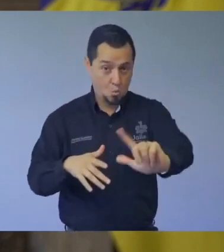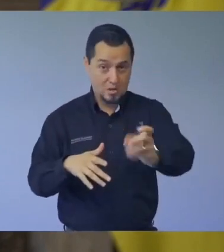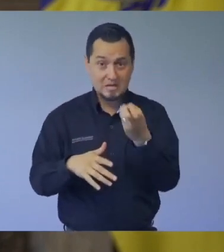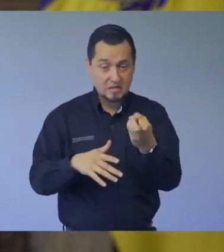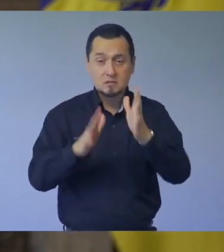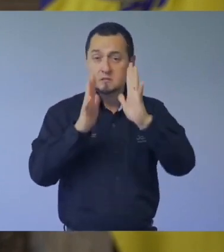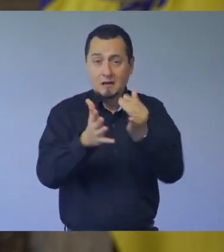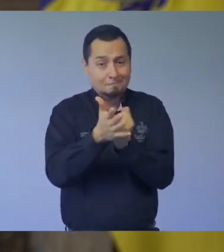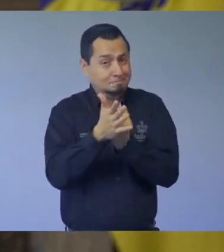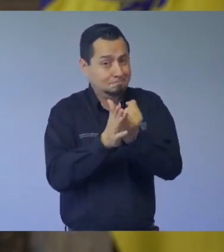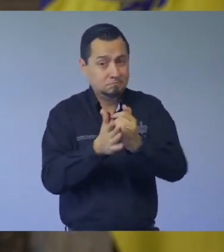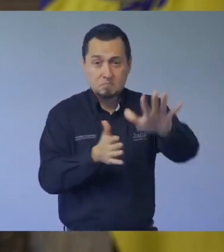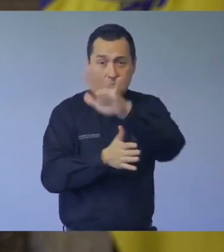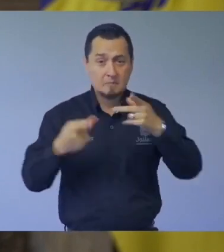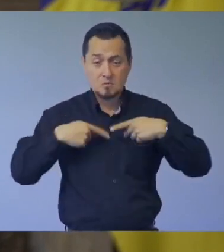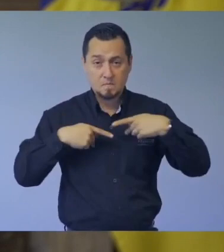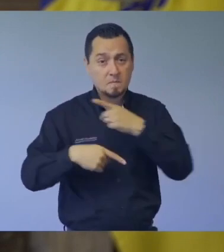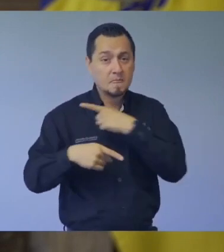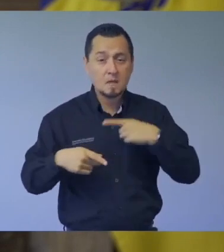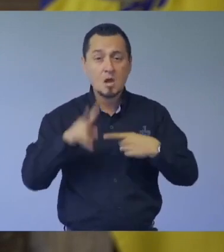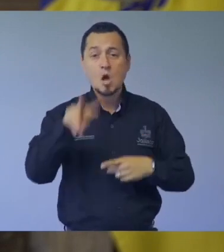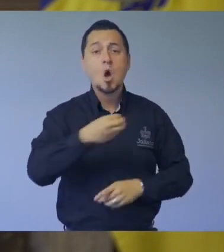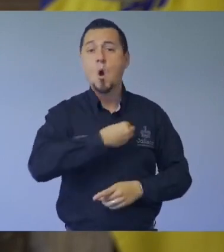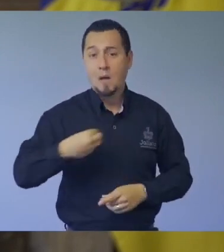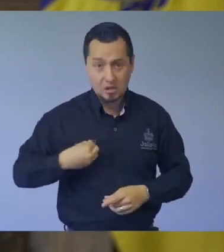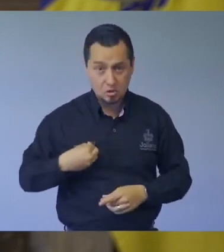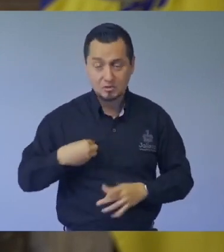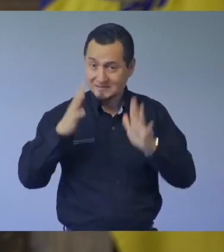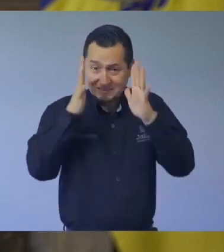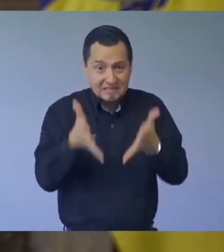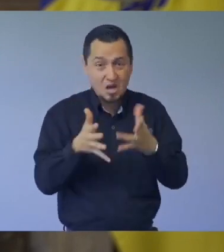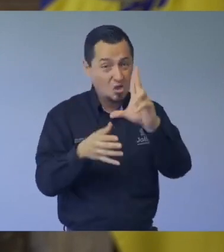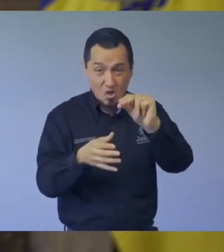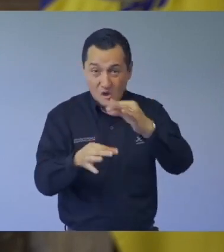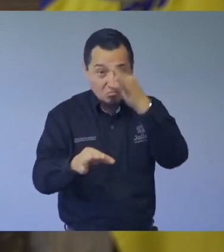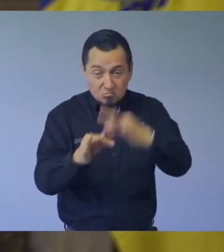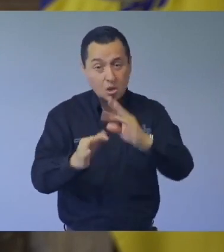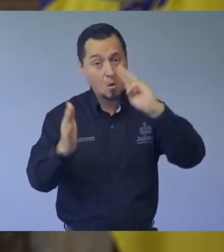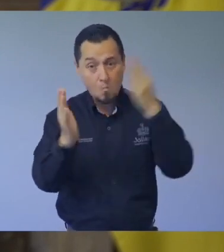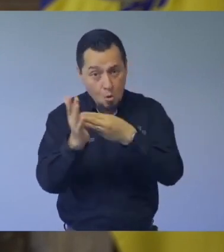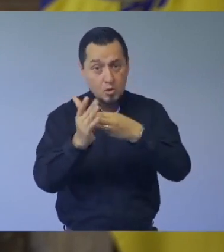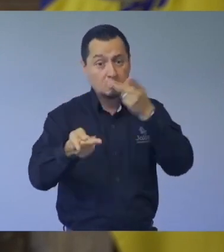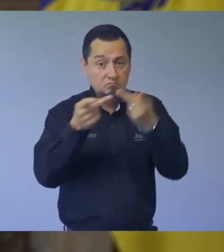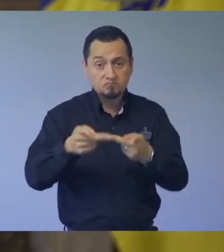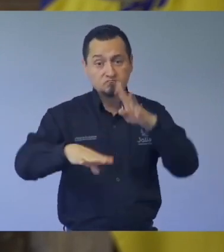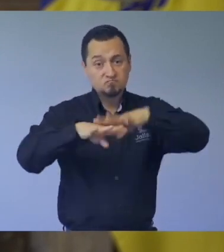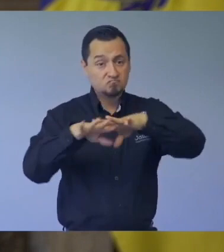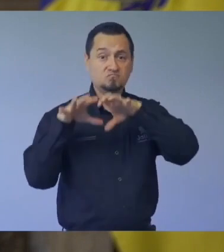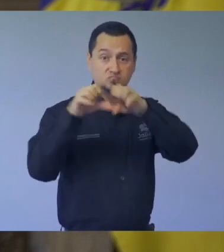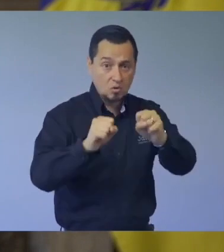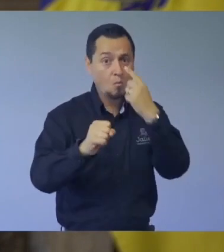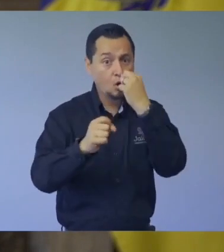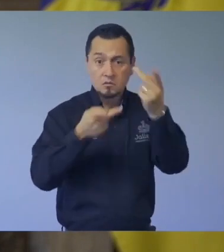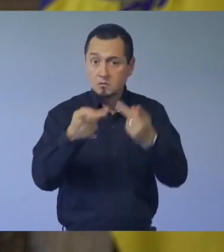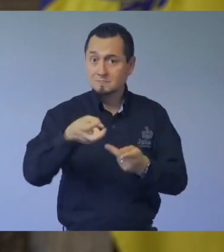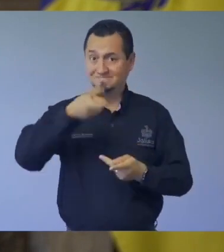de este lunes las medidas de aislamiento social tendrán carácter obligatorio, que quien no las cumpla será sancionado y que la fuerza pública